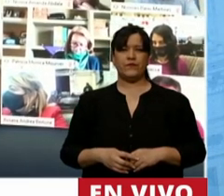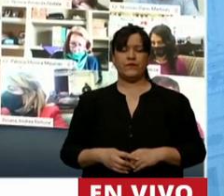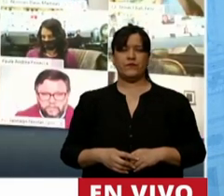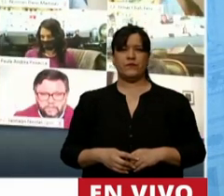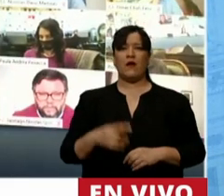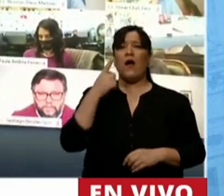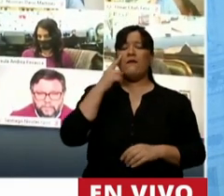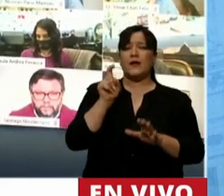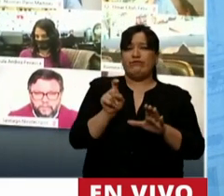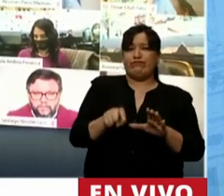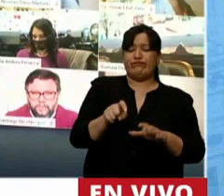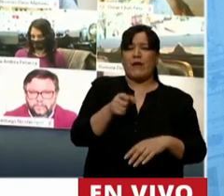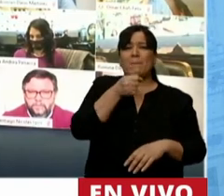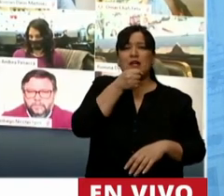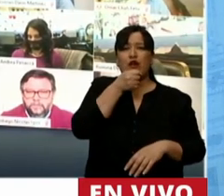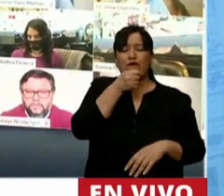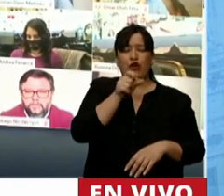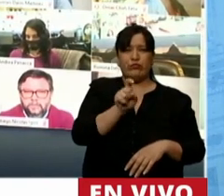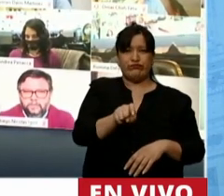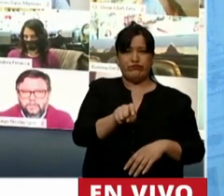Si puede apretar el micrófono, diputado.